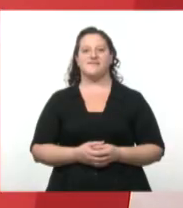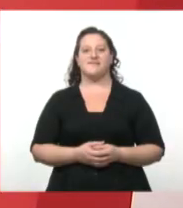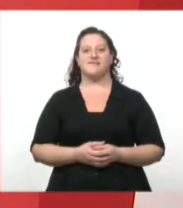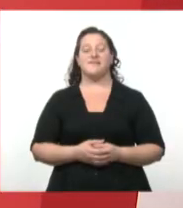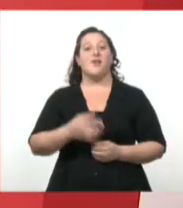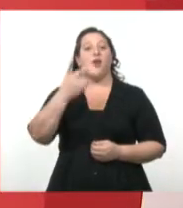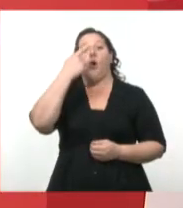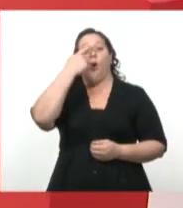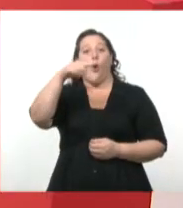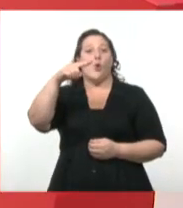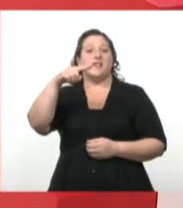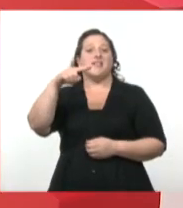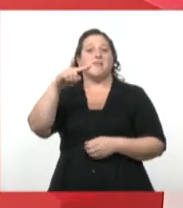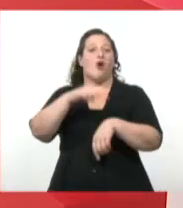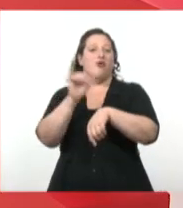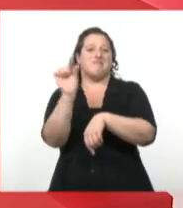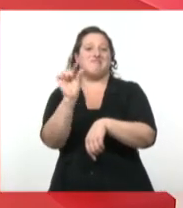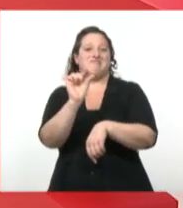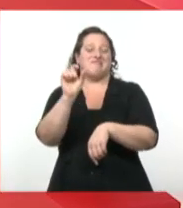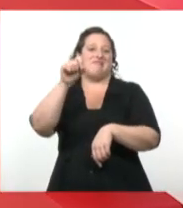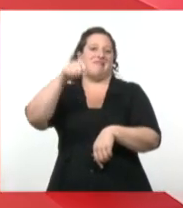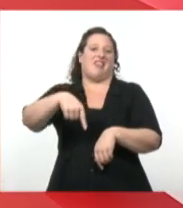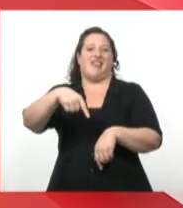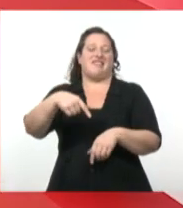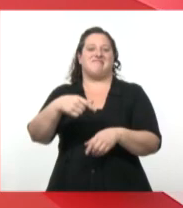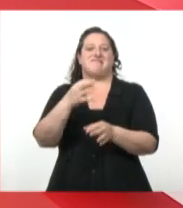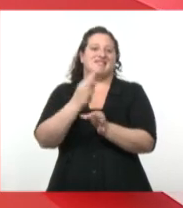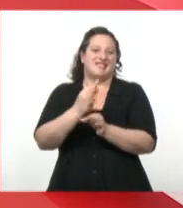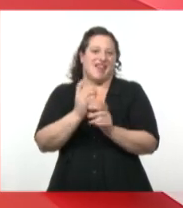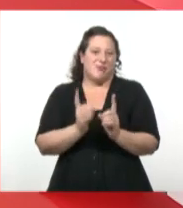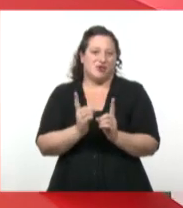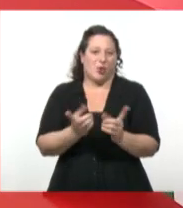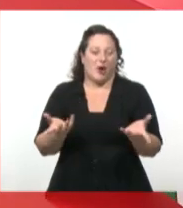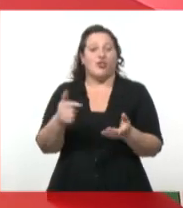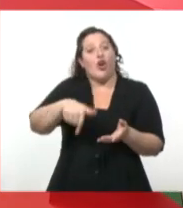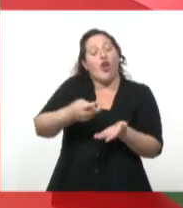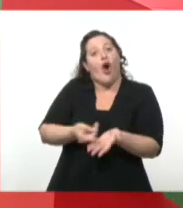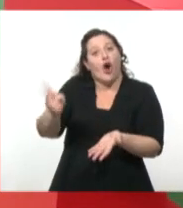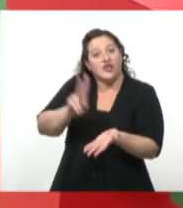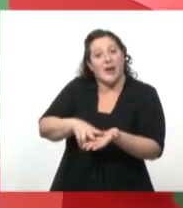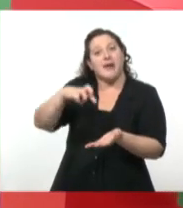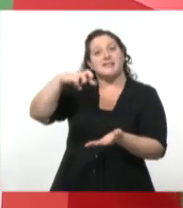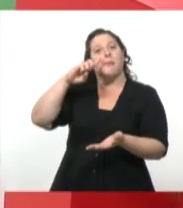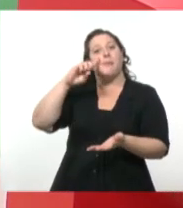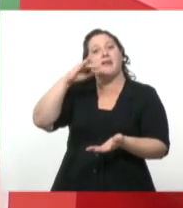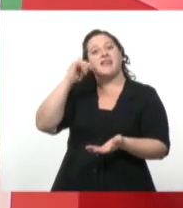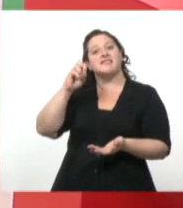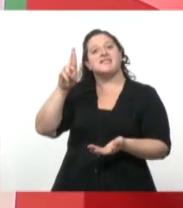Último bloque de Seguimos Educando y volvemos a leer a Alejandra Pizarnik. La verdad que